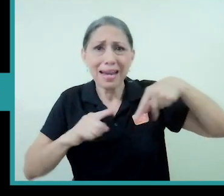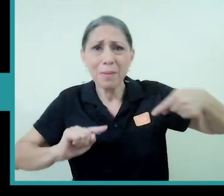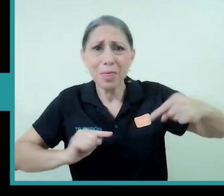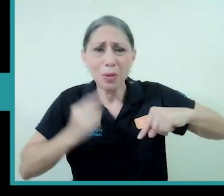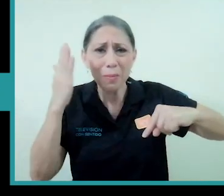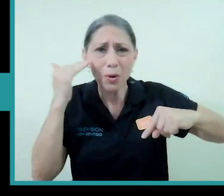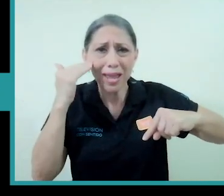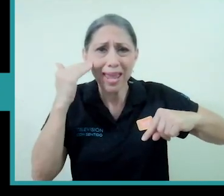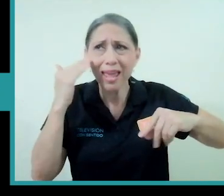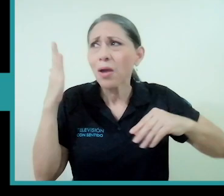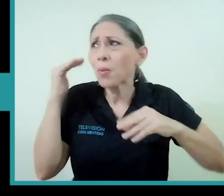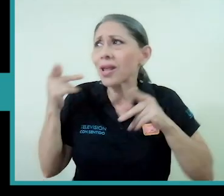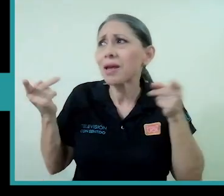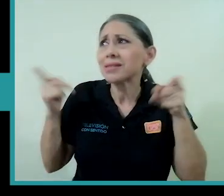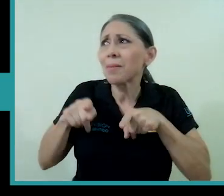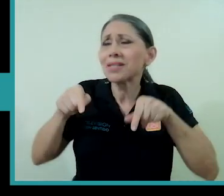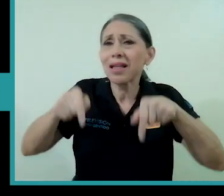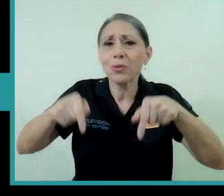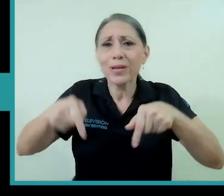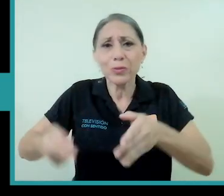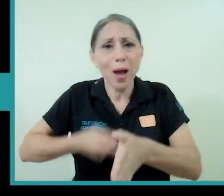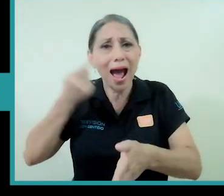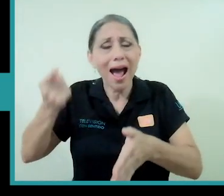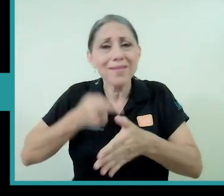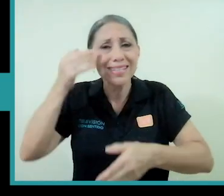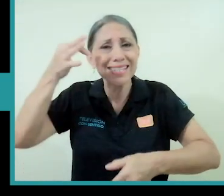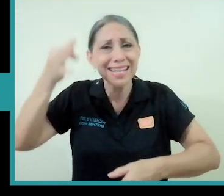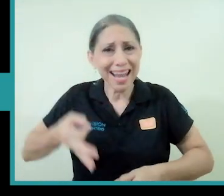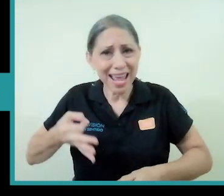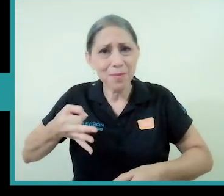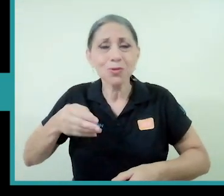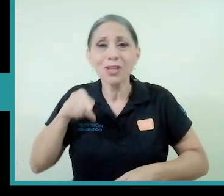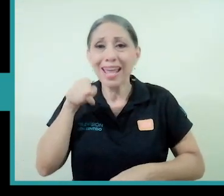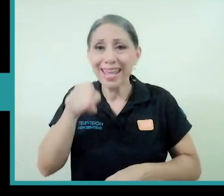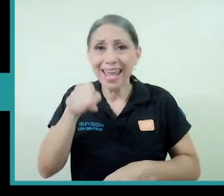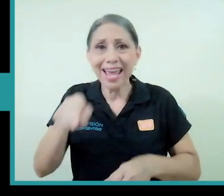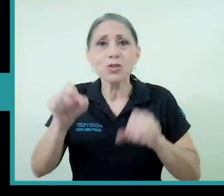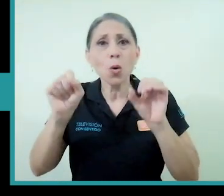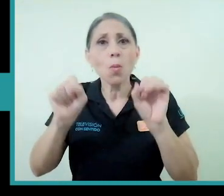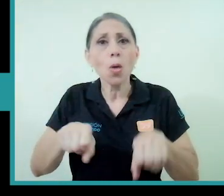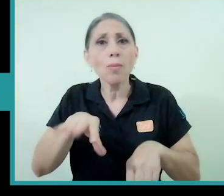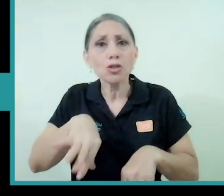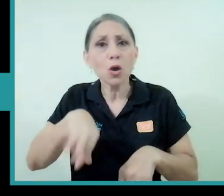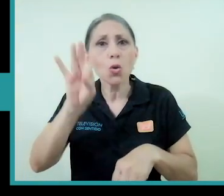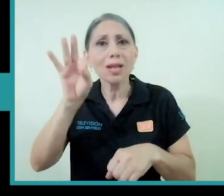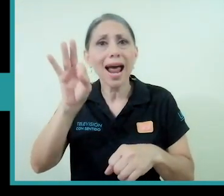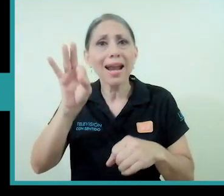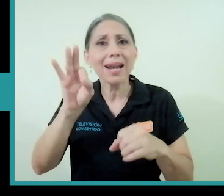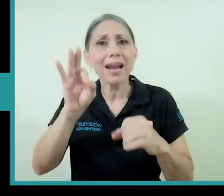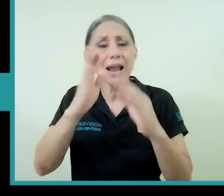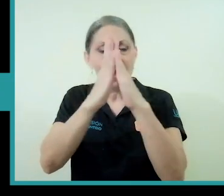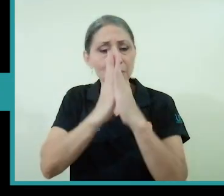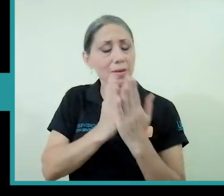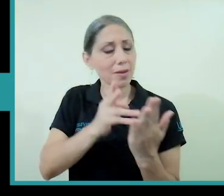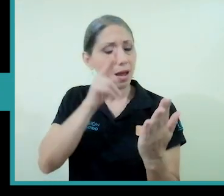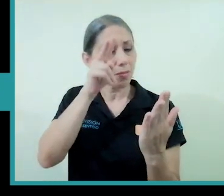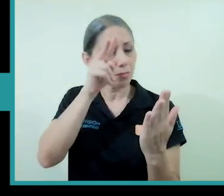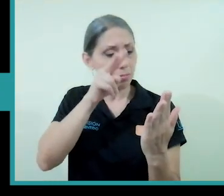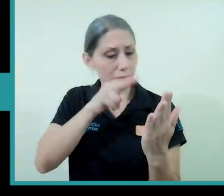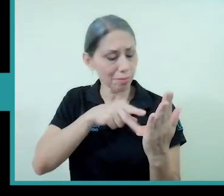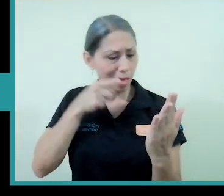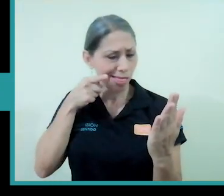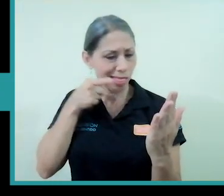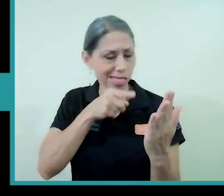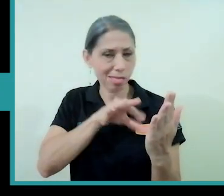pasando esto? y a veces creemos que lo podemos encontrar leyendo literalmente un pasaje de la Biblia